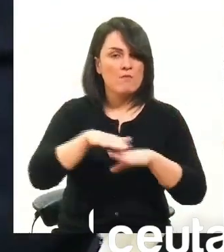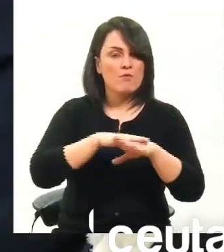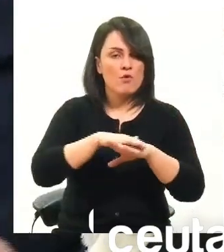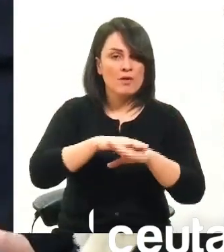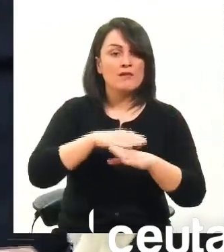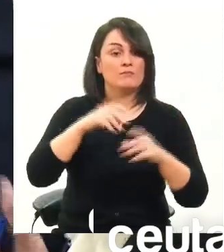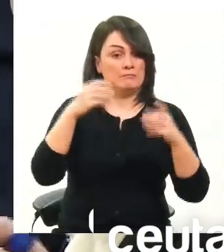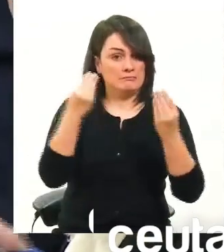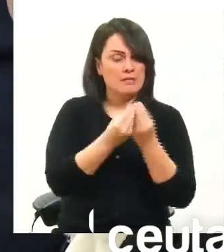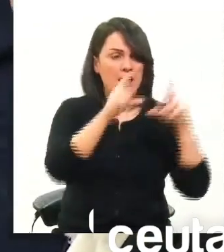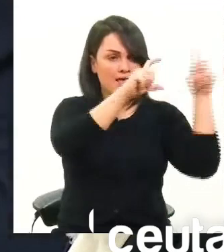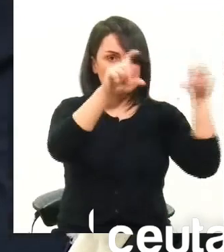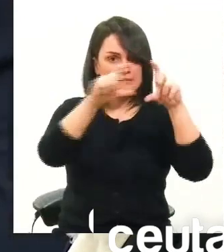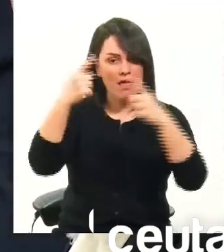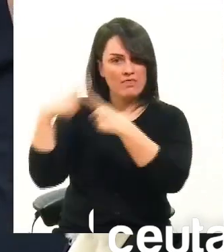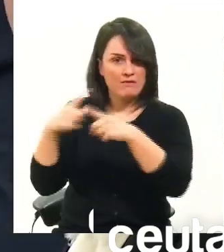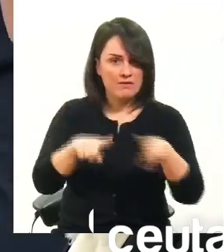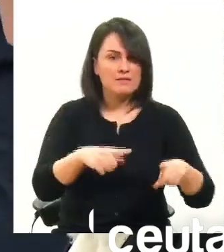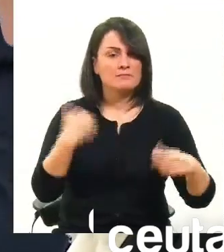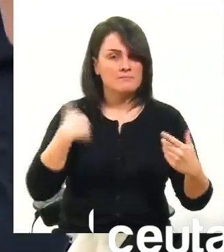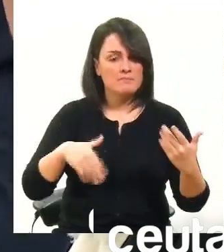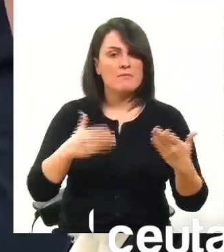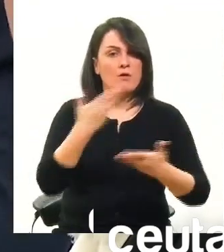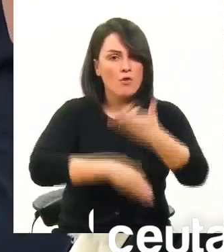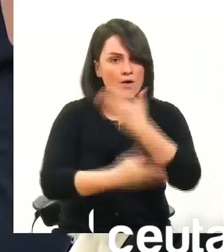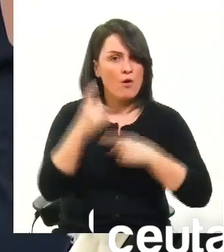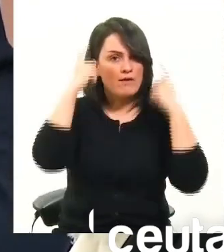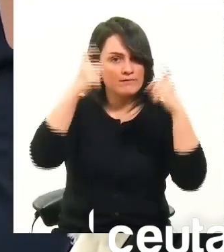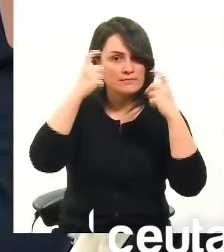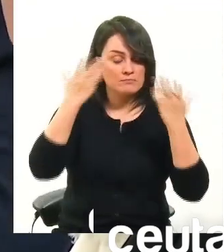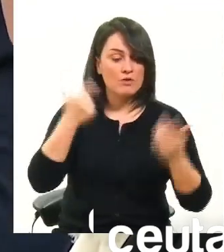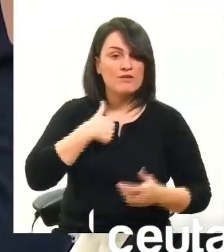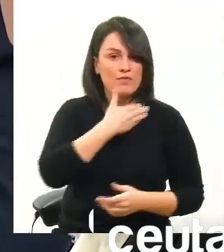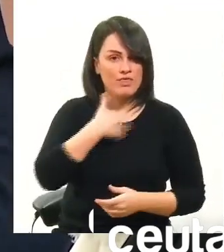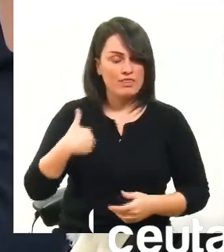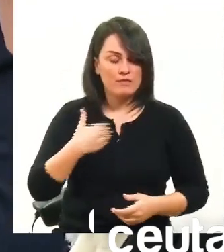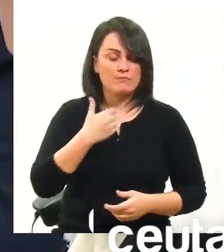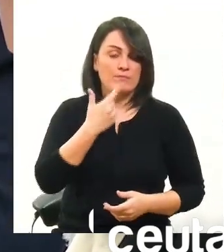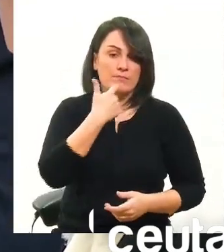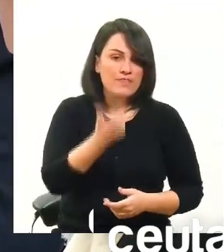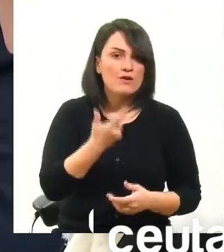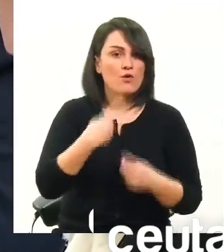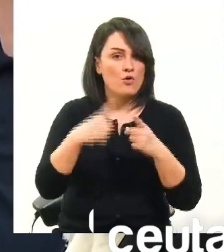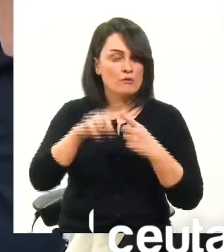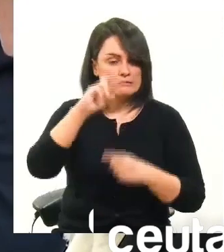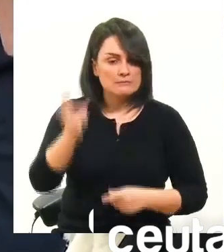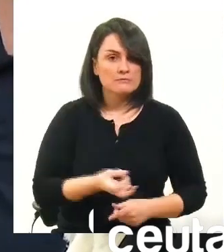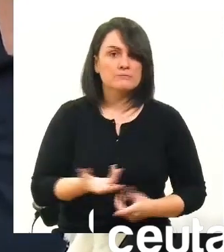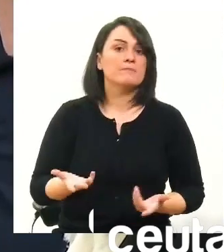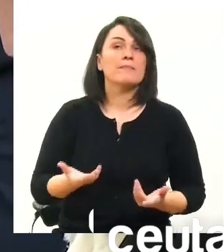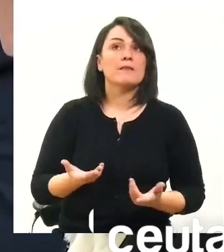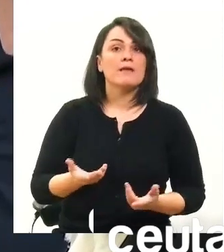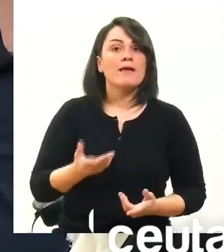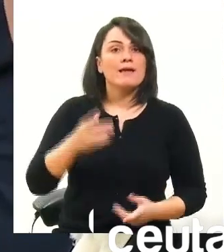entidades y a mí me gustaría señalar varias cosas. Creo que la propuesta que sus bondades son evidentes también